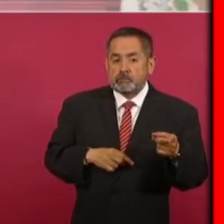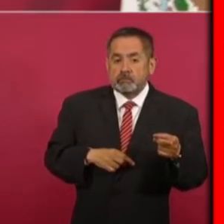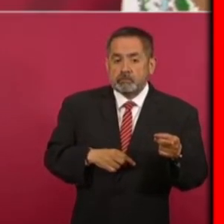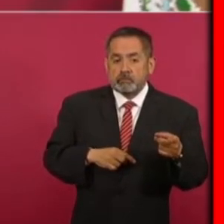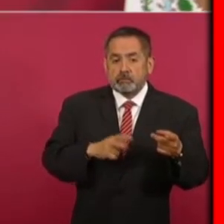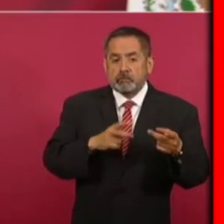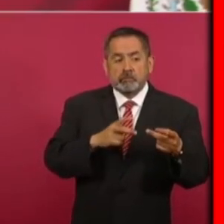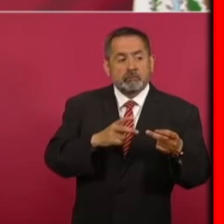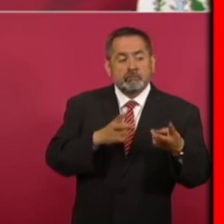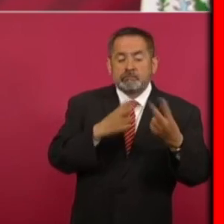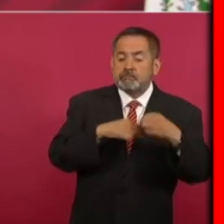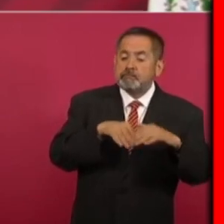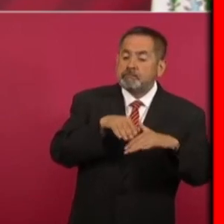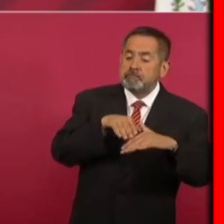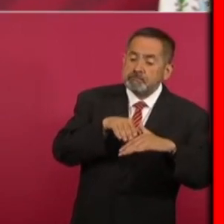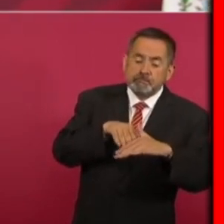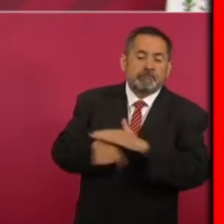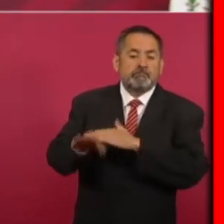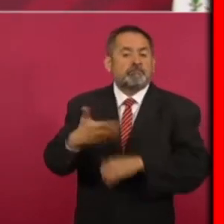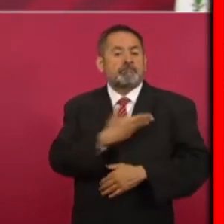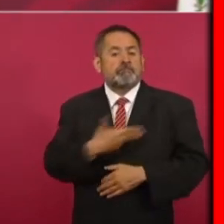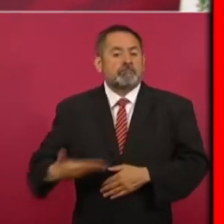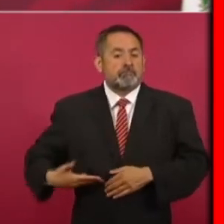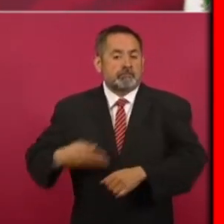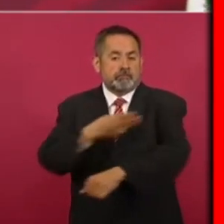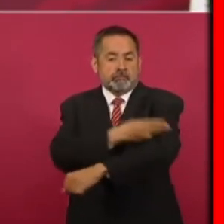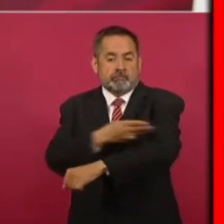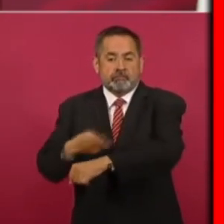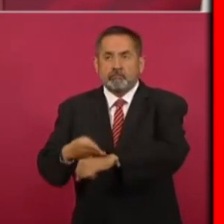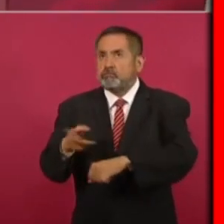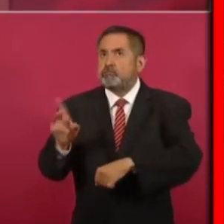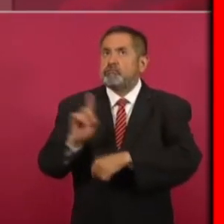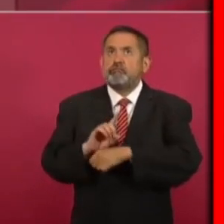presidente Madero en mayo